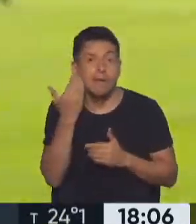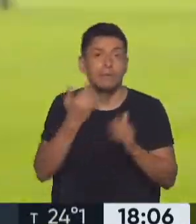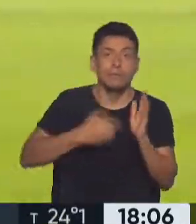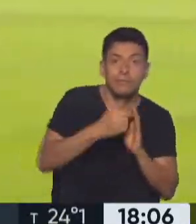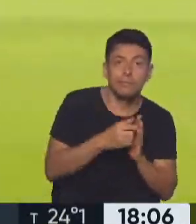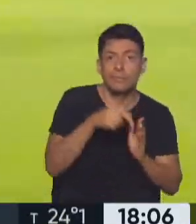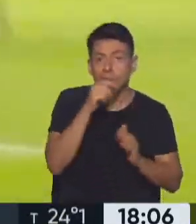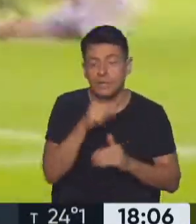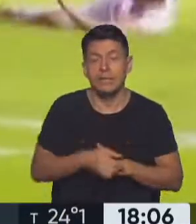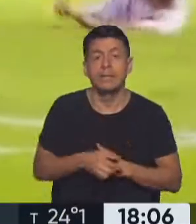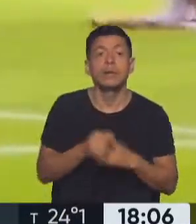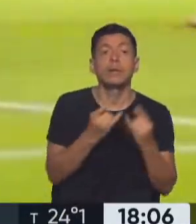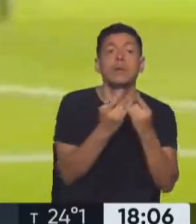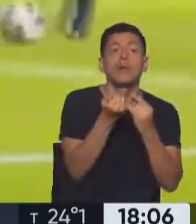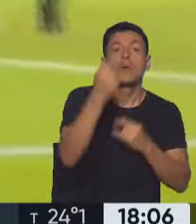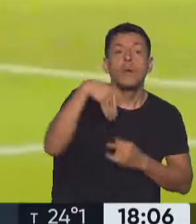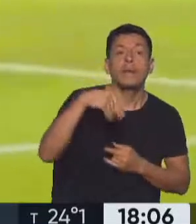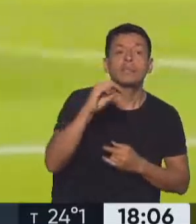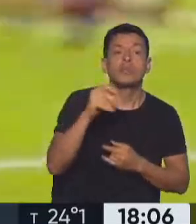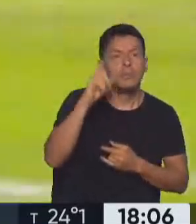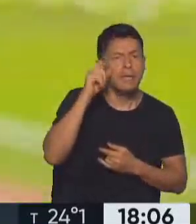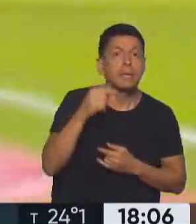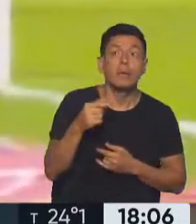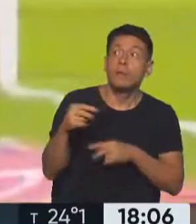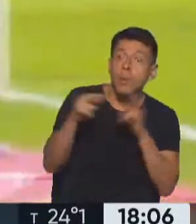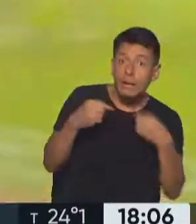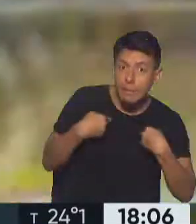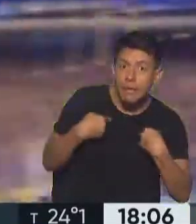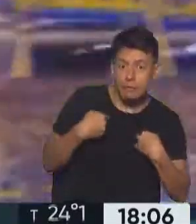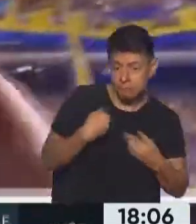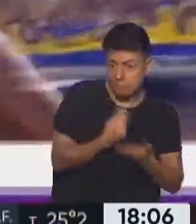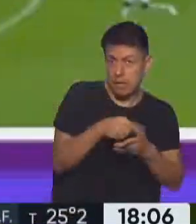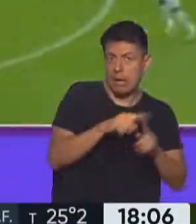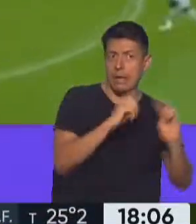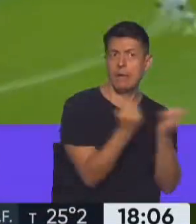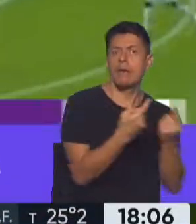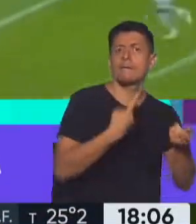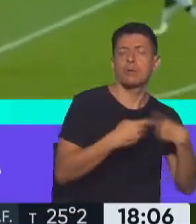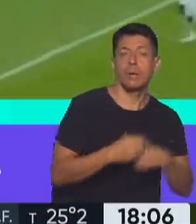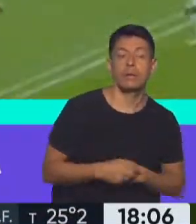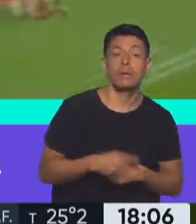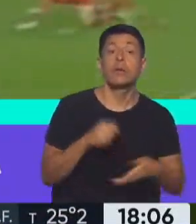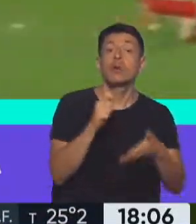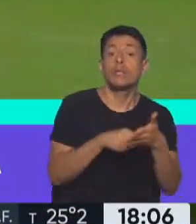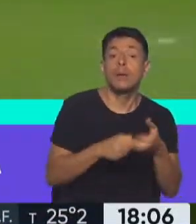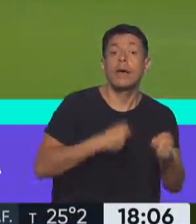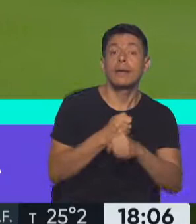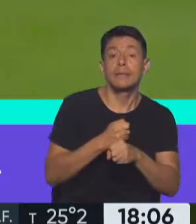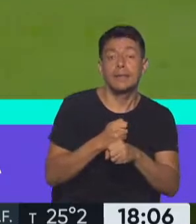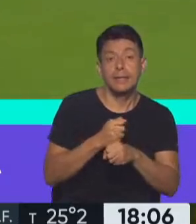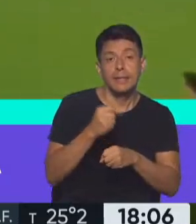diciendo si me quieren buscar estoy acá en el vestuario. Recordemos que tiene contrato hasta el 31 de diciembre y eso le contestó justamente